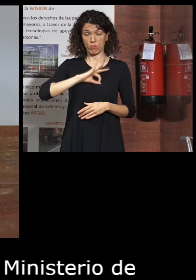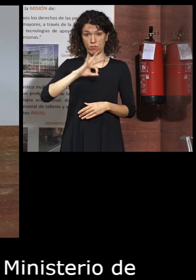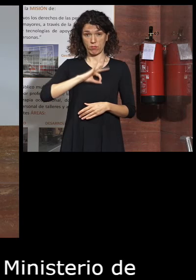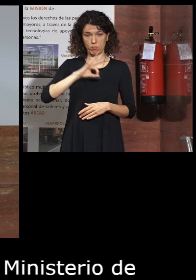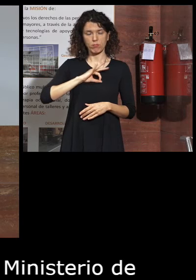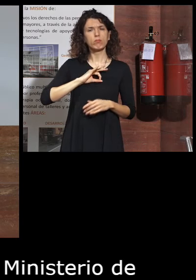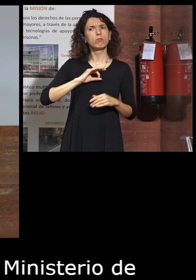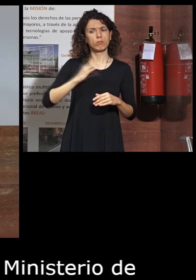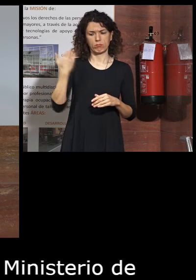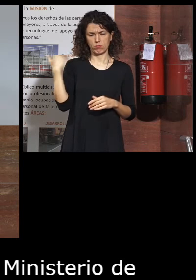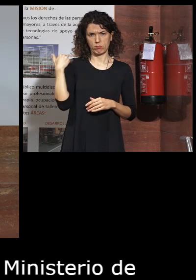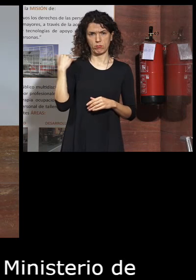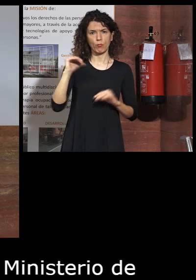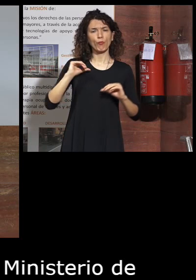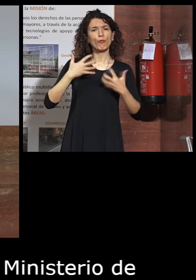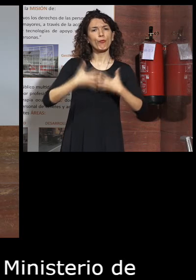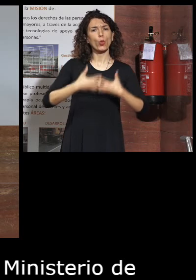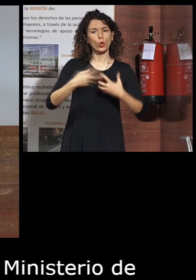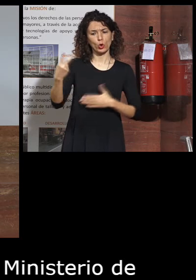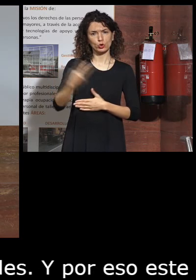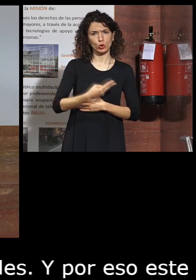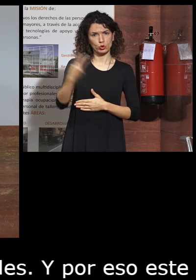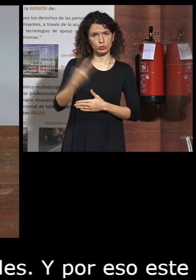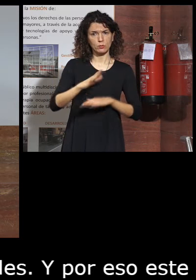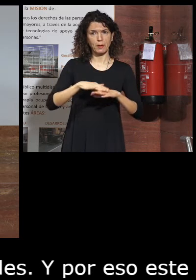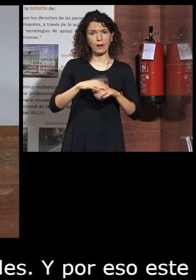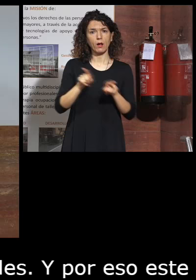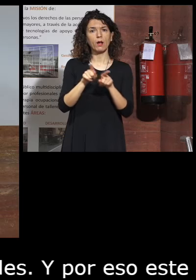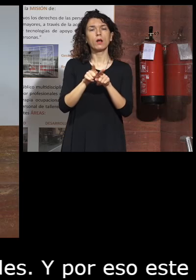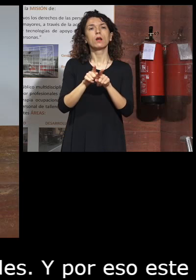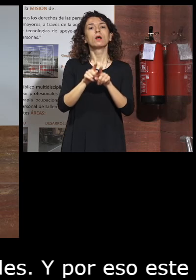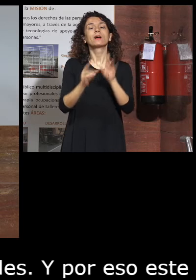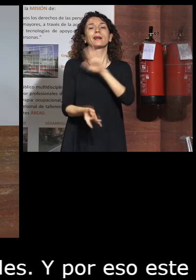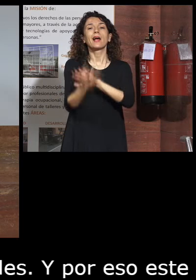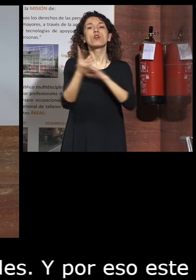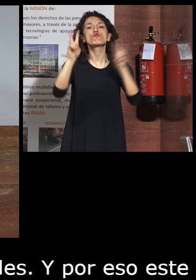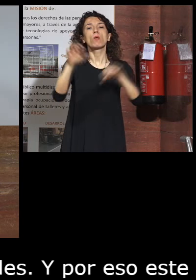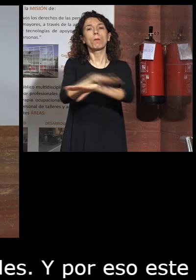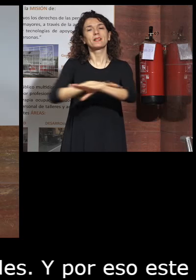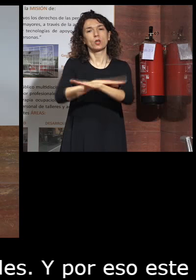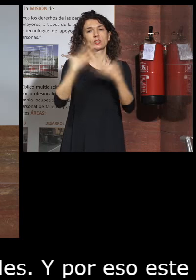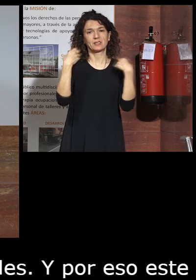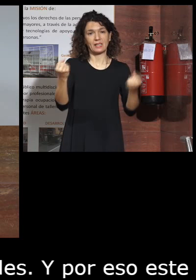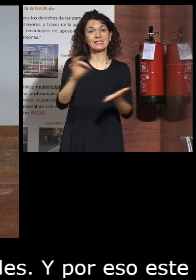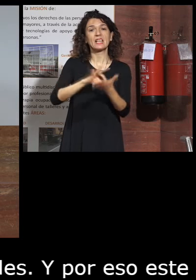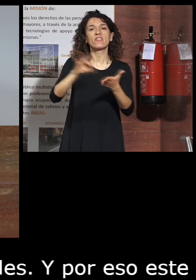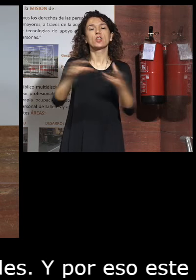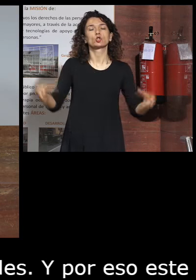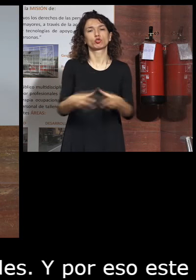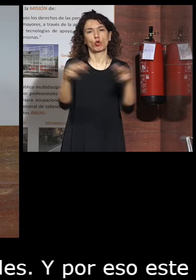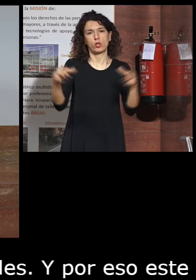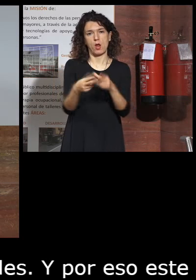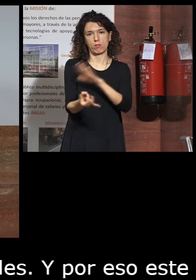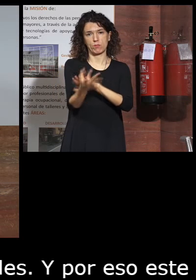funcionó los dos para creer en el nuevo ministerio de sanidad y servicios sociales.